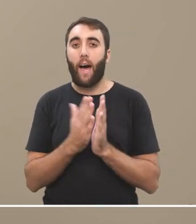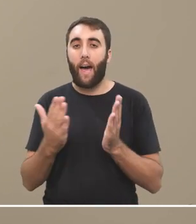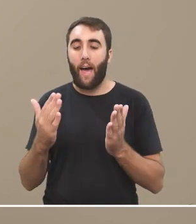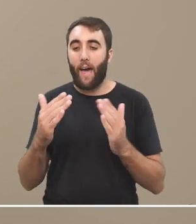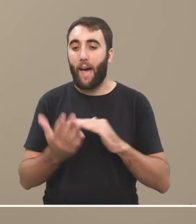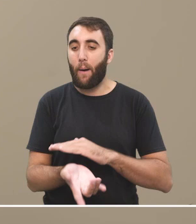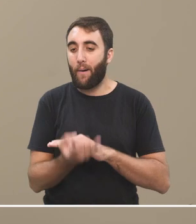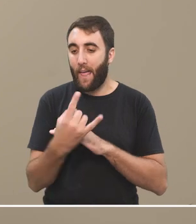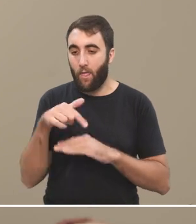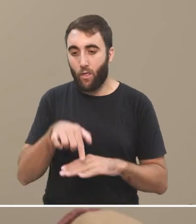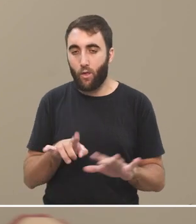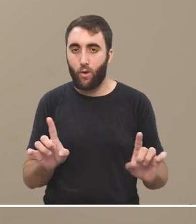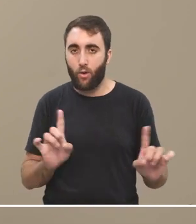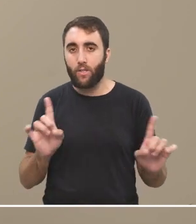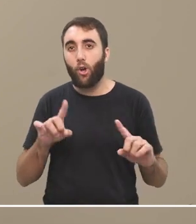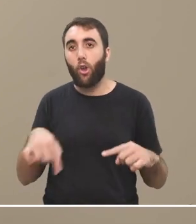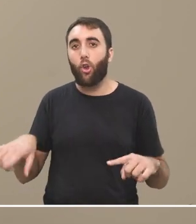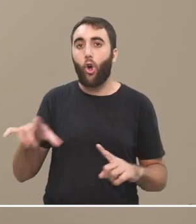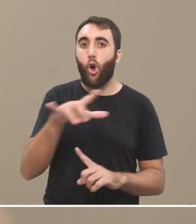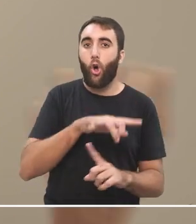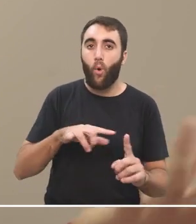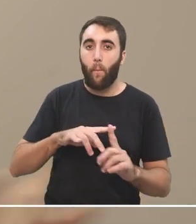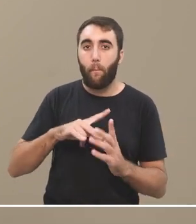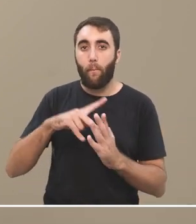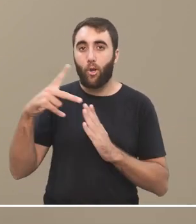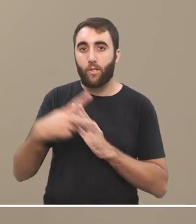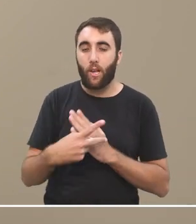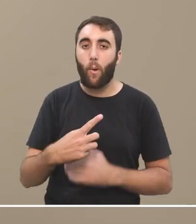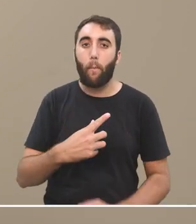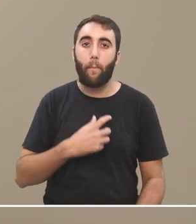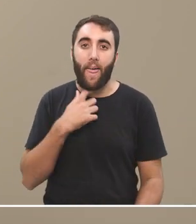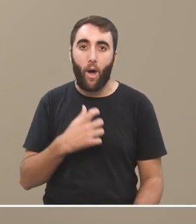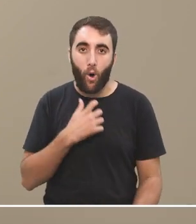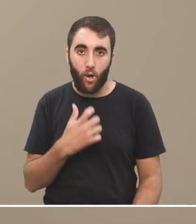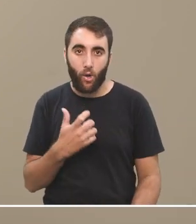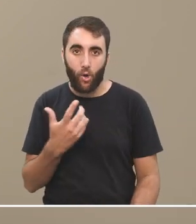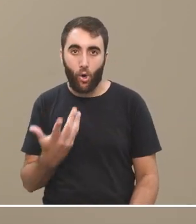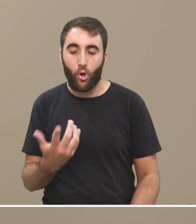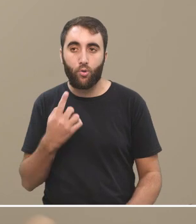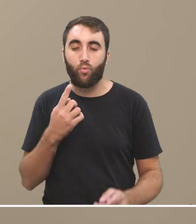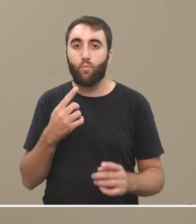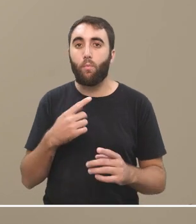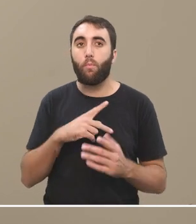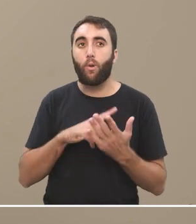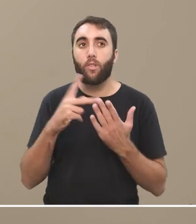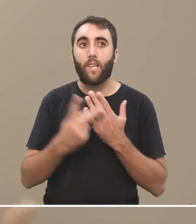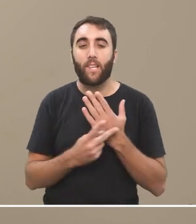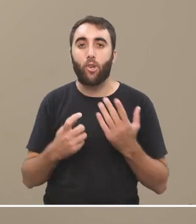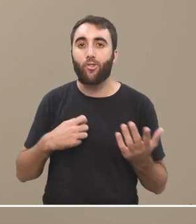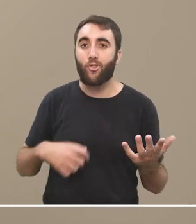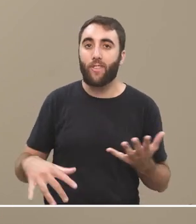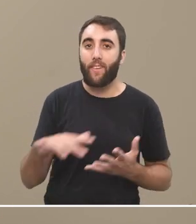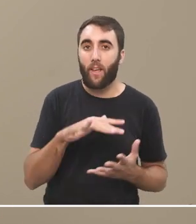sino de todo un proyecto pedagógico, y más allá de pedagógico, socializador y demás, que fue